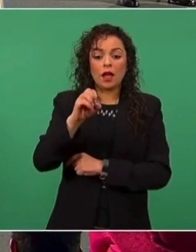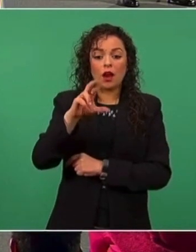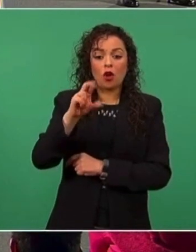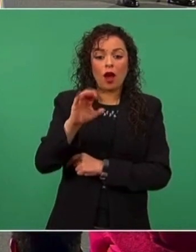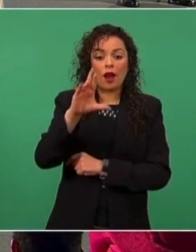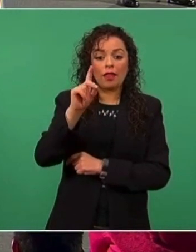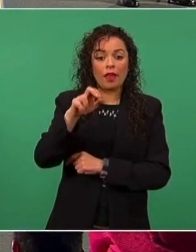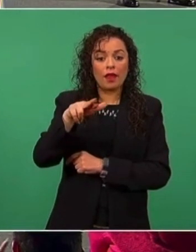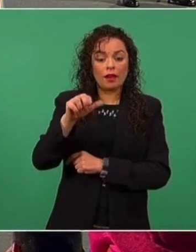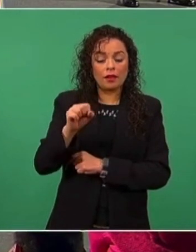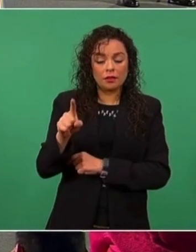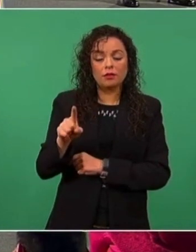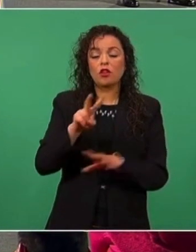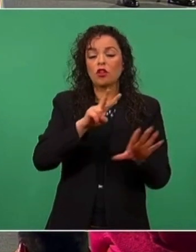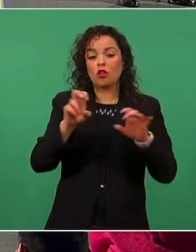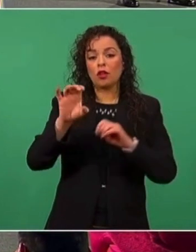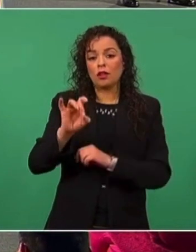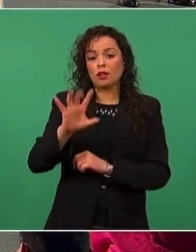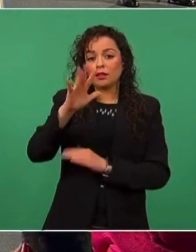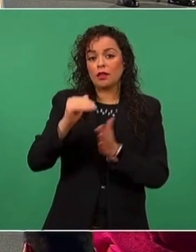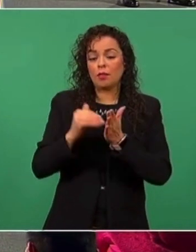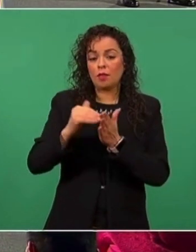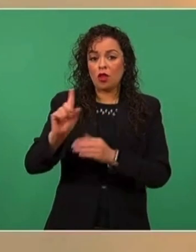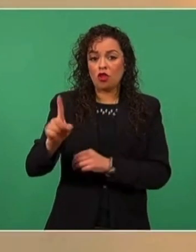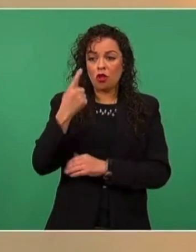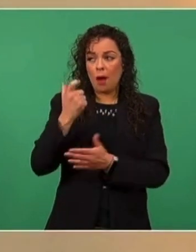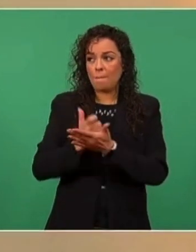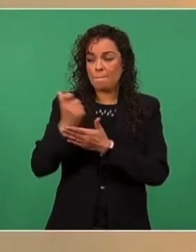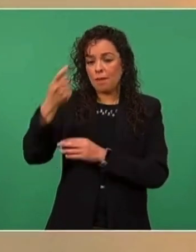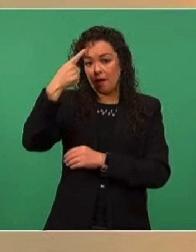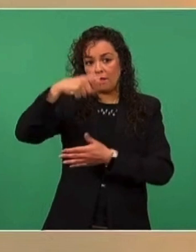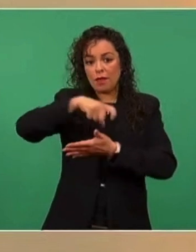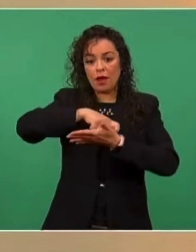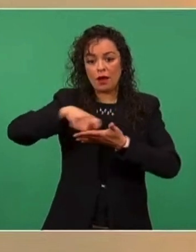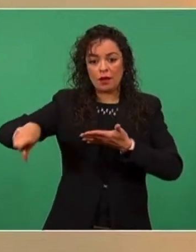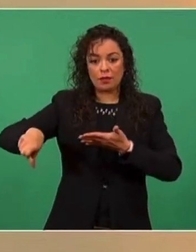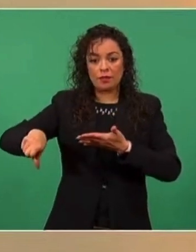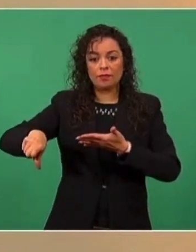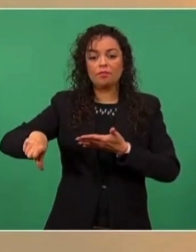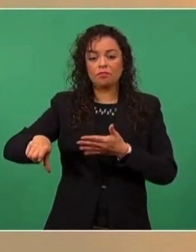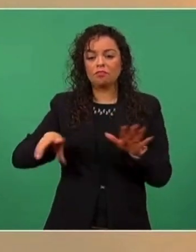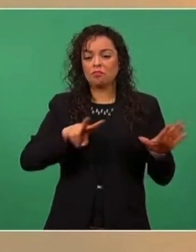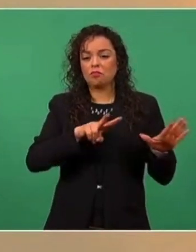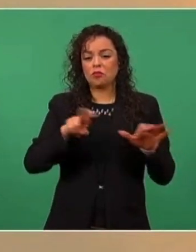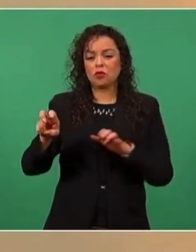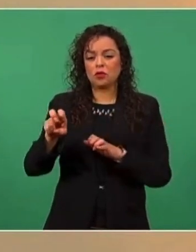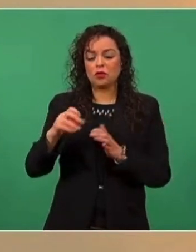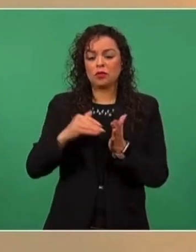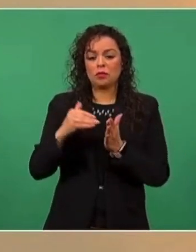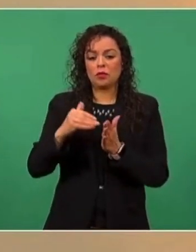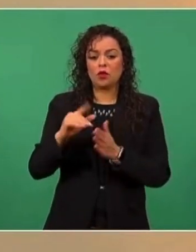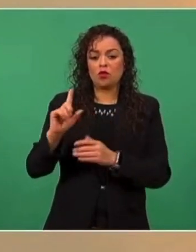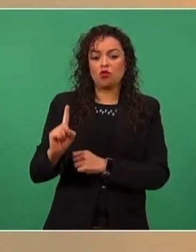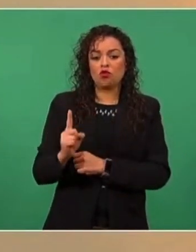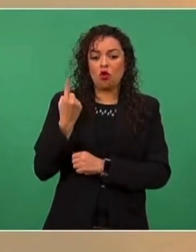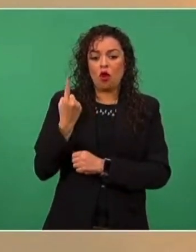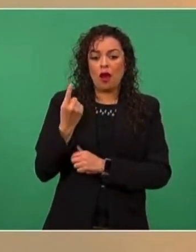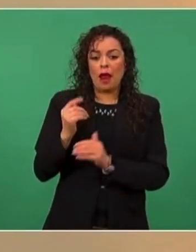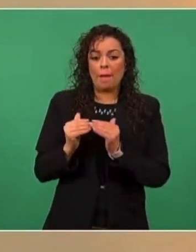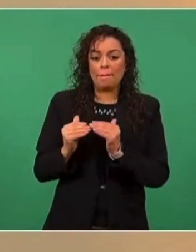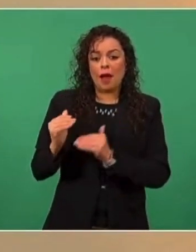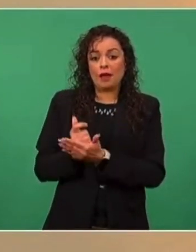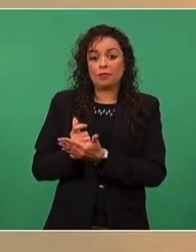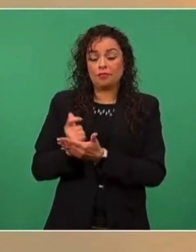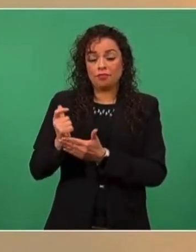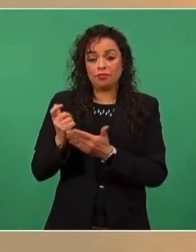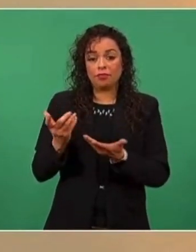635 millones de dólares, el sobreprecio fue de casi 200 millones de dólares y